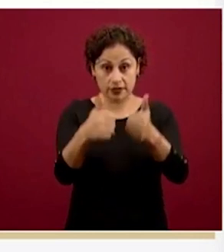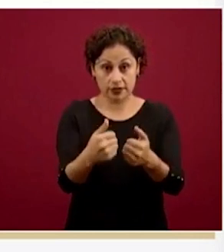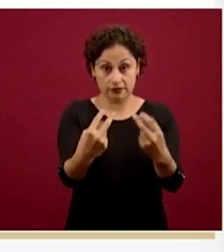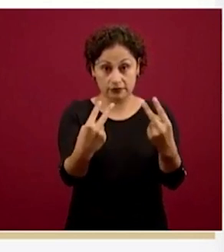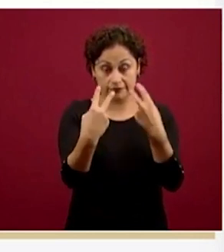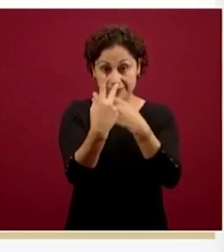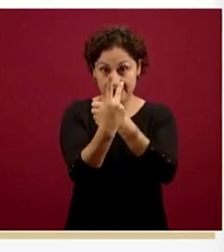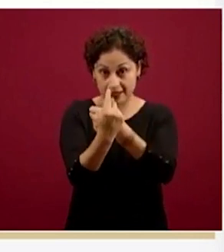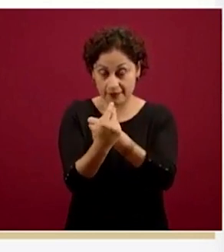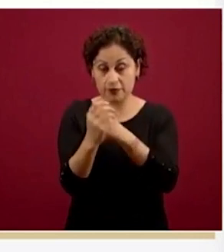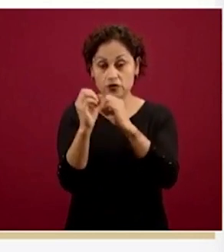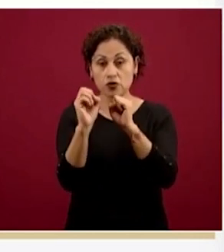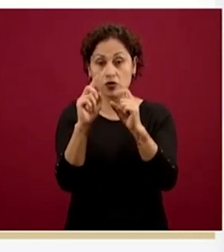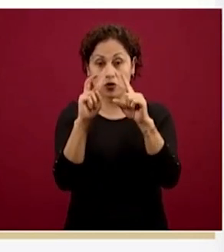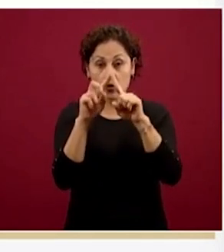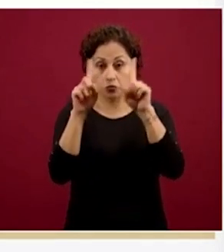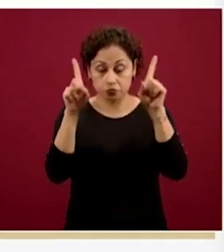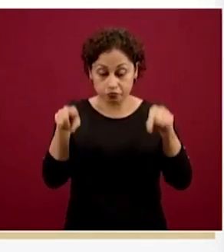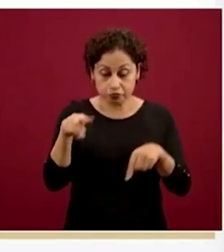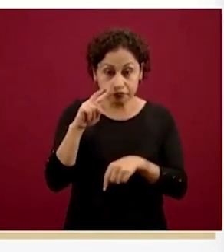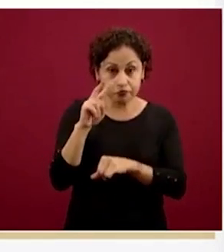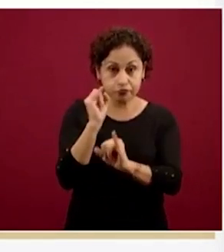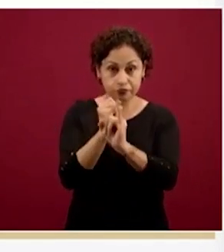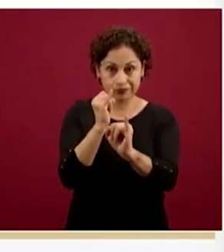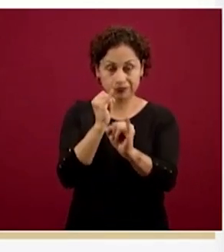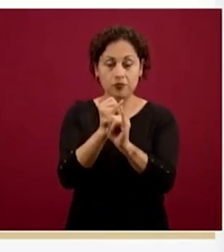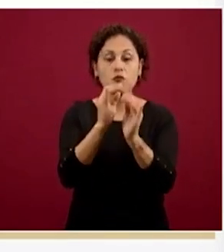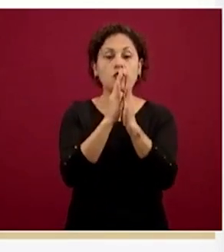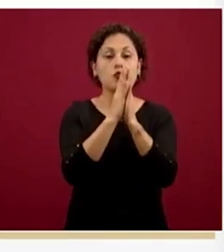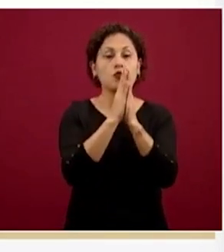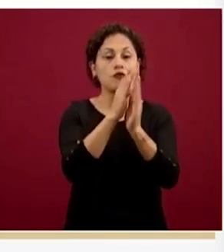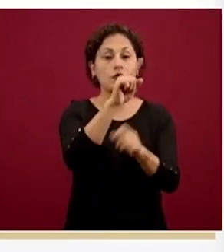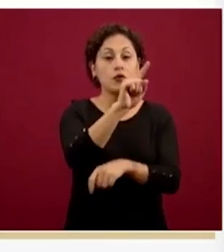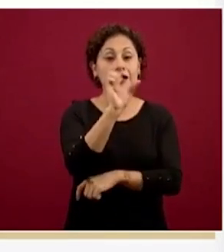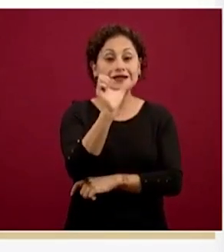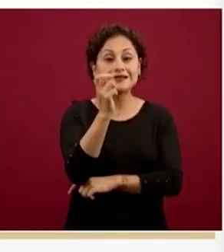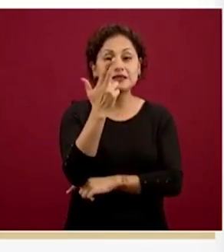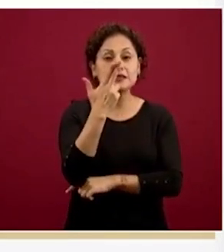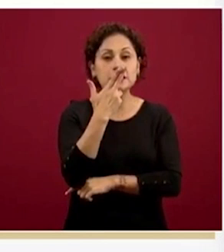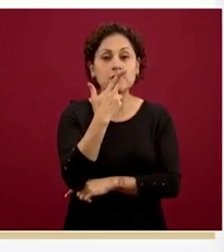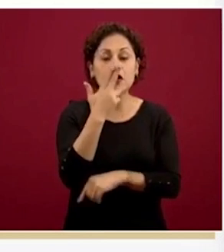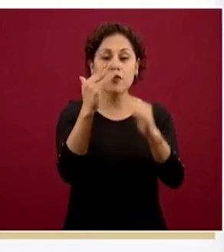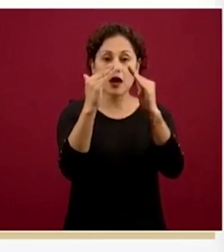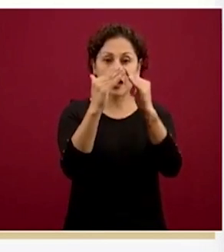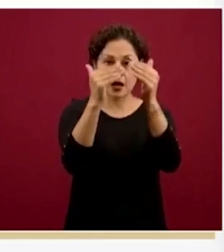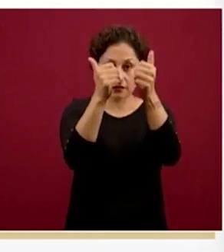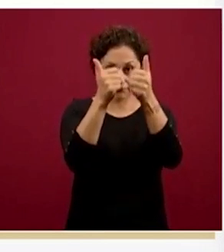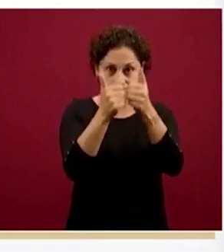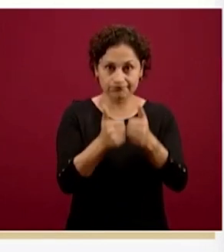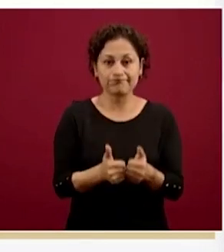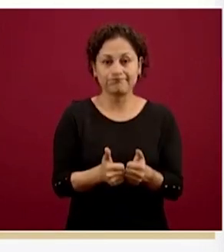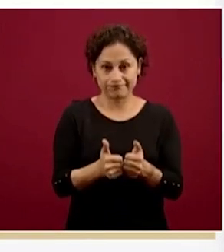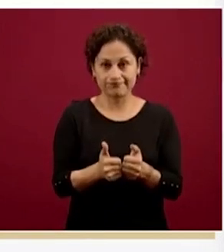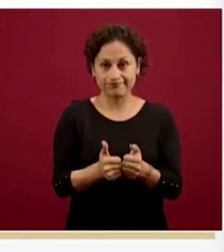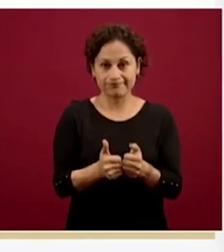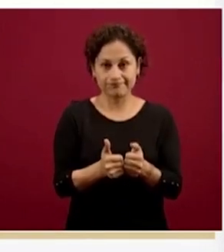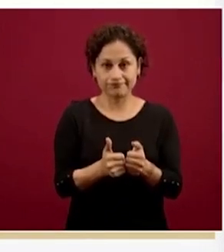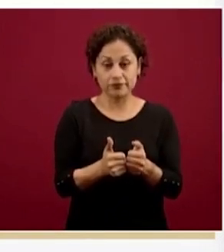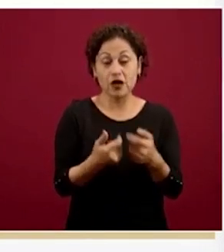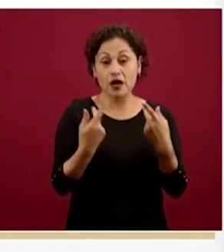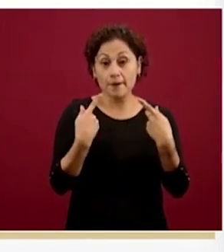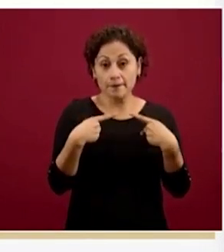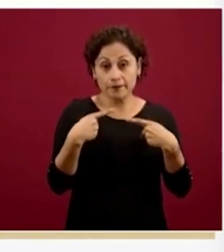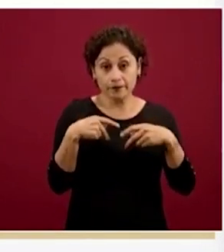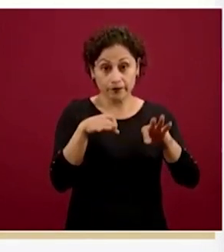sociales a quedarse en casa en Chihuahua, a hablar con las personas con las que